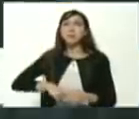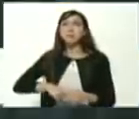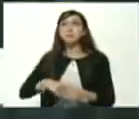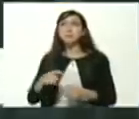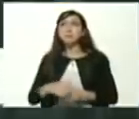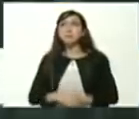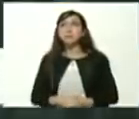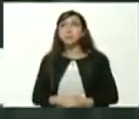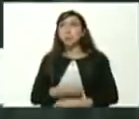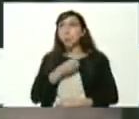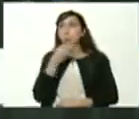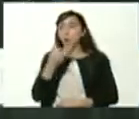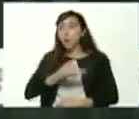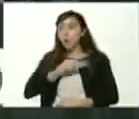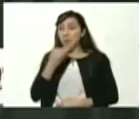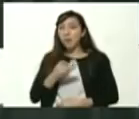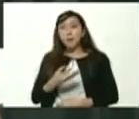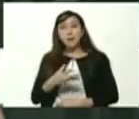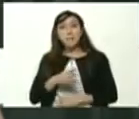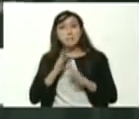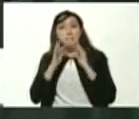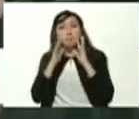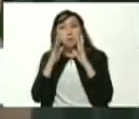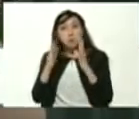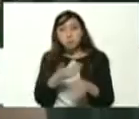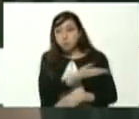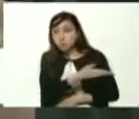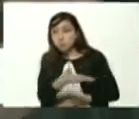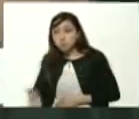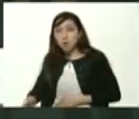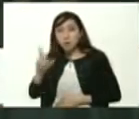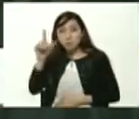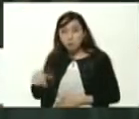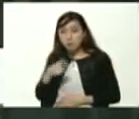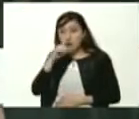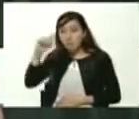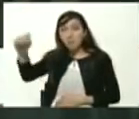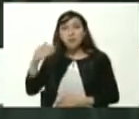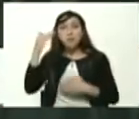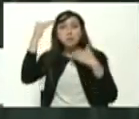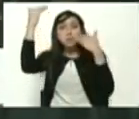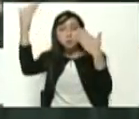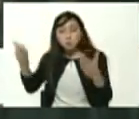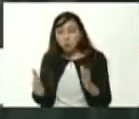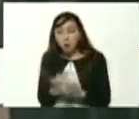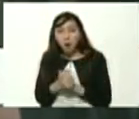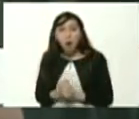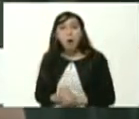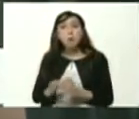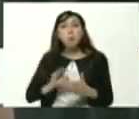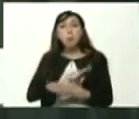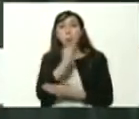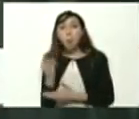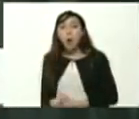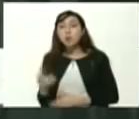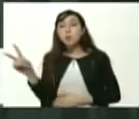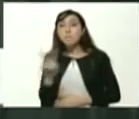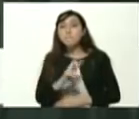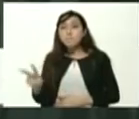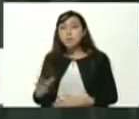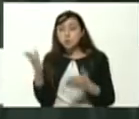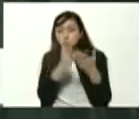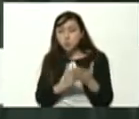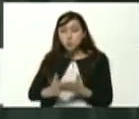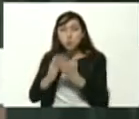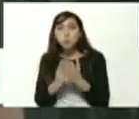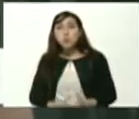favor buenas tardes presidente bendiciones y bendiciones para todos los que están acá saludar a todos los compañeros de la federación venezolana de estudiantes